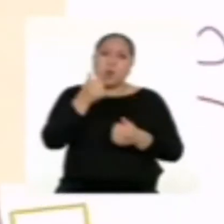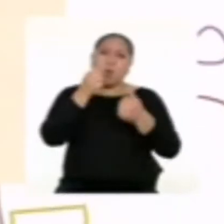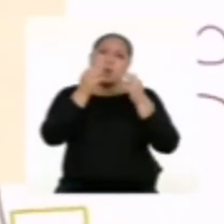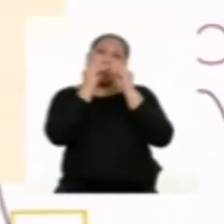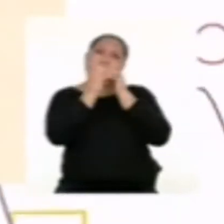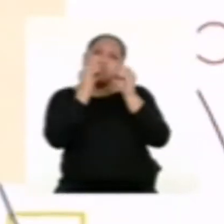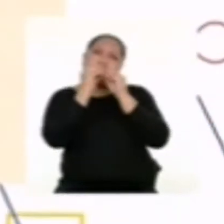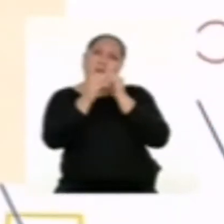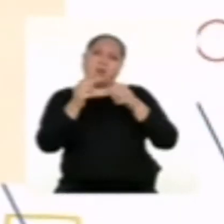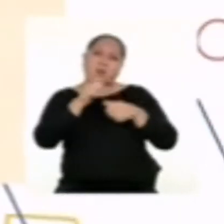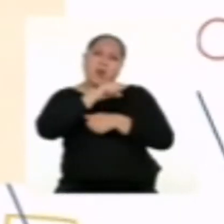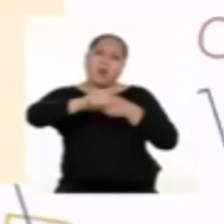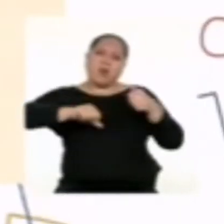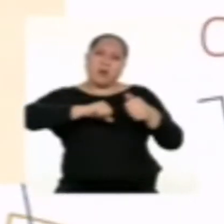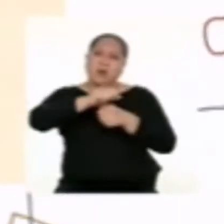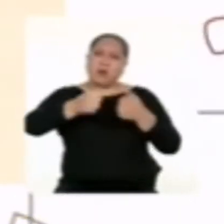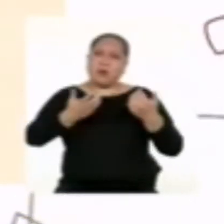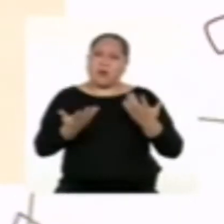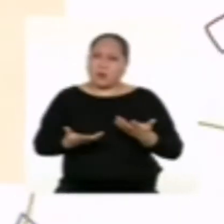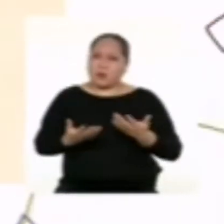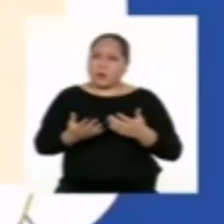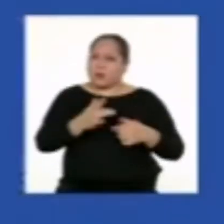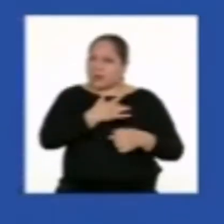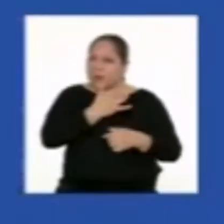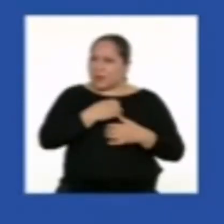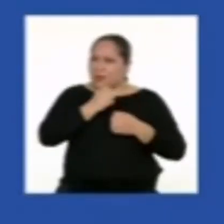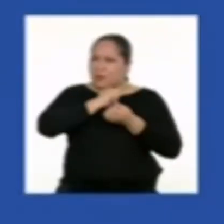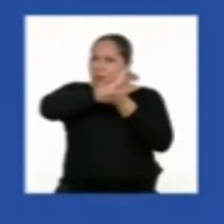tenemos para convivir y llevar la fiesta en paz?